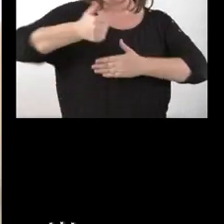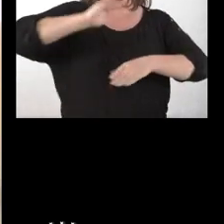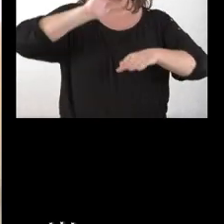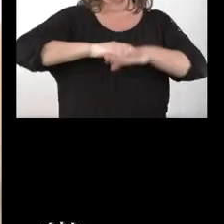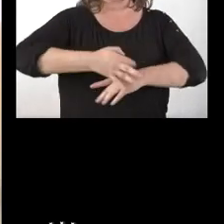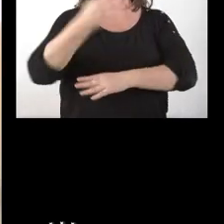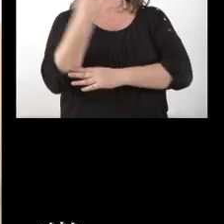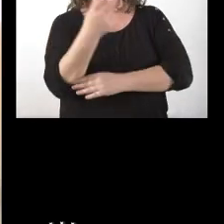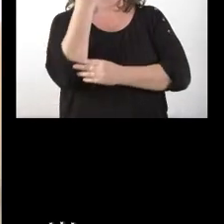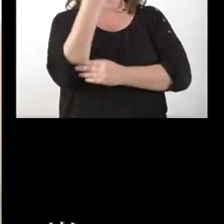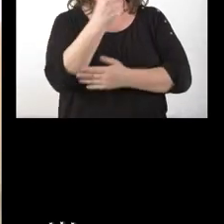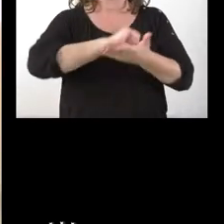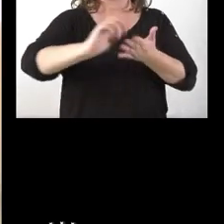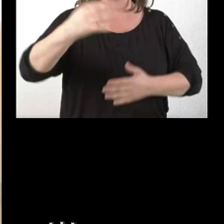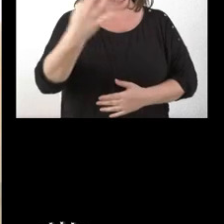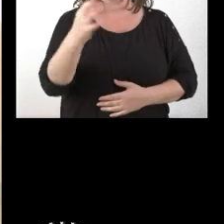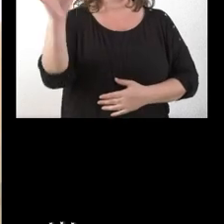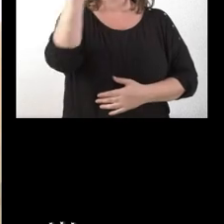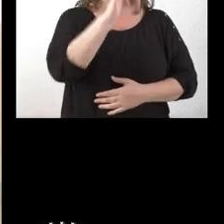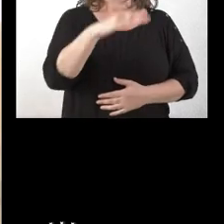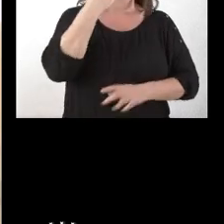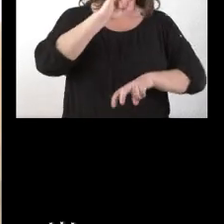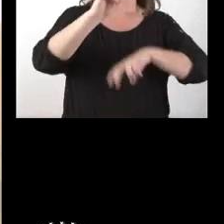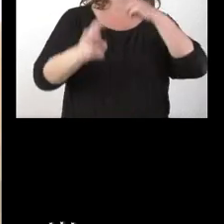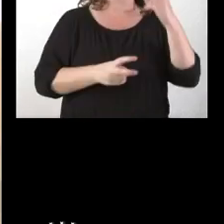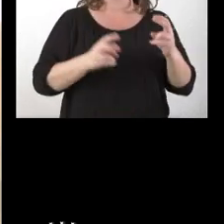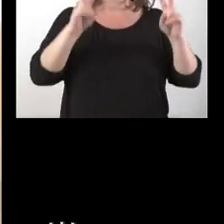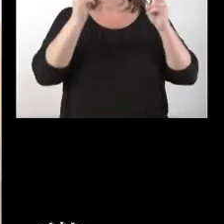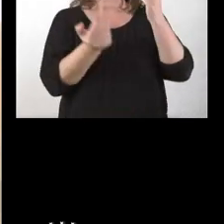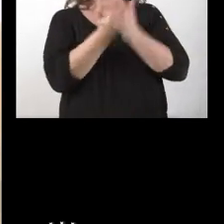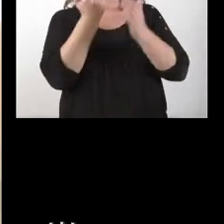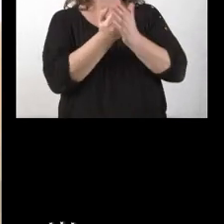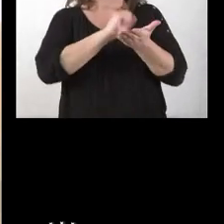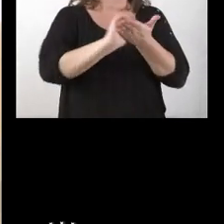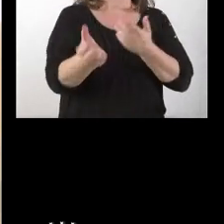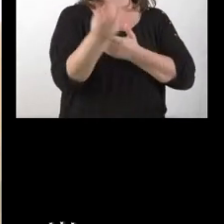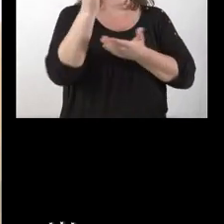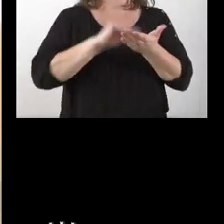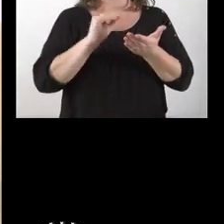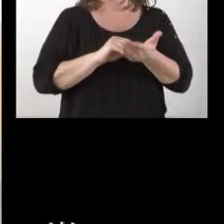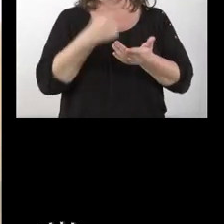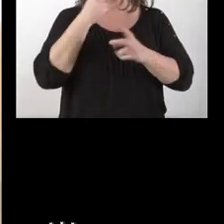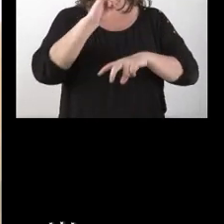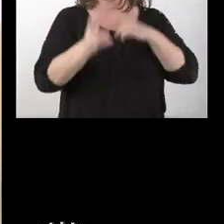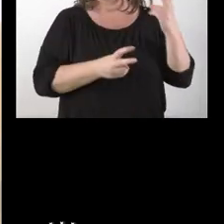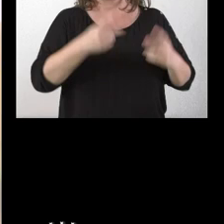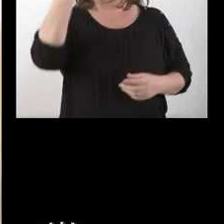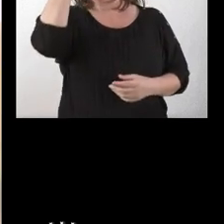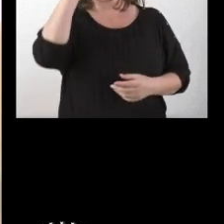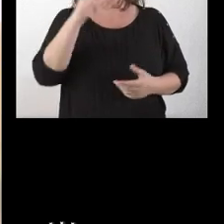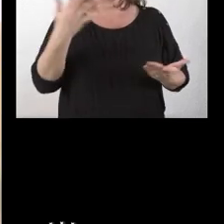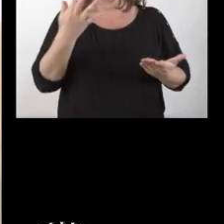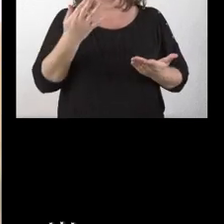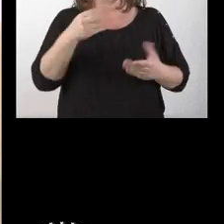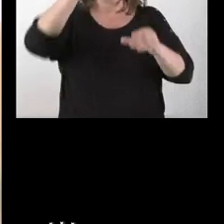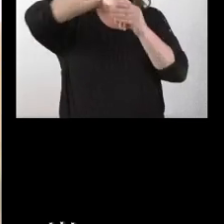obligación de visita, o si hay alguna modificación en cuanto a los días de visita gratuita de estos monumentos. Saber qué hay de esto